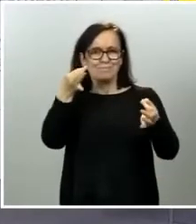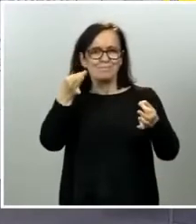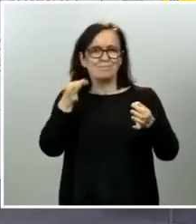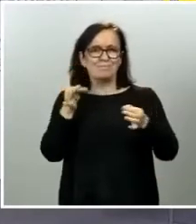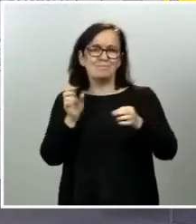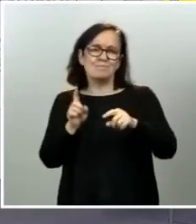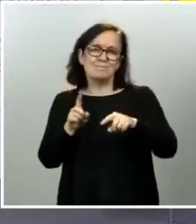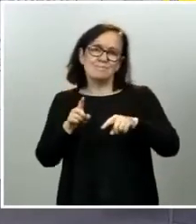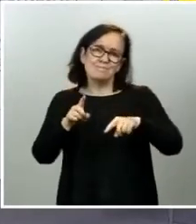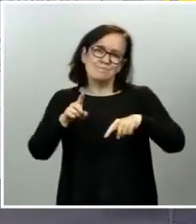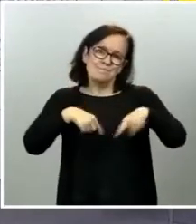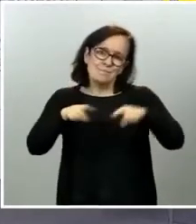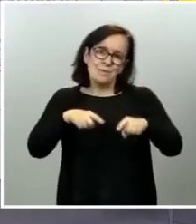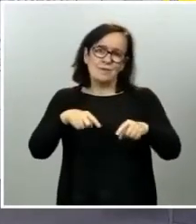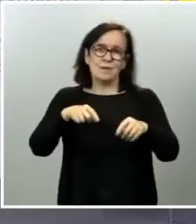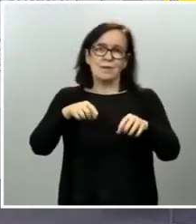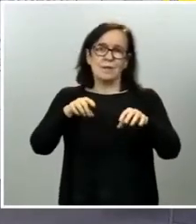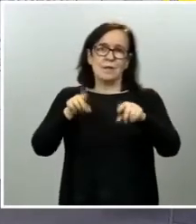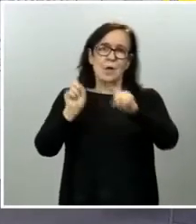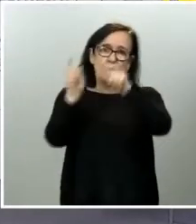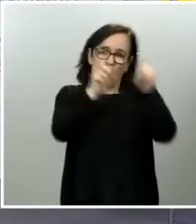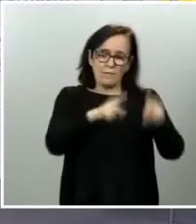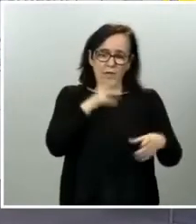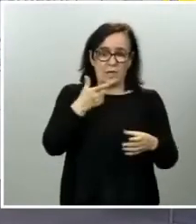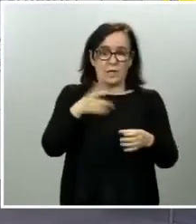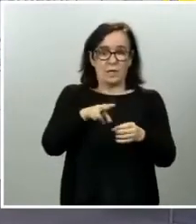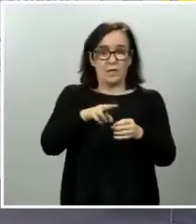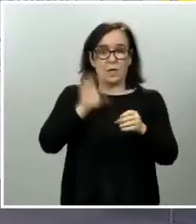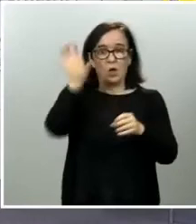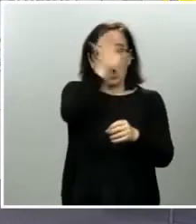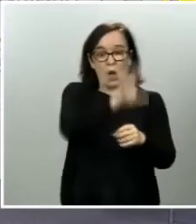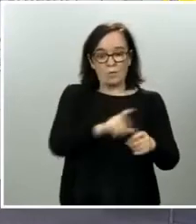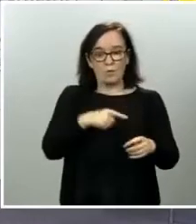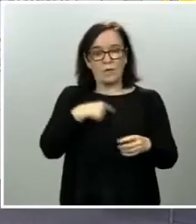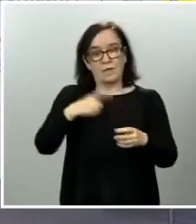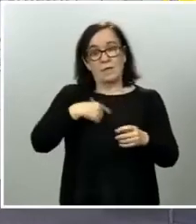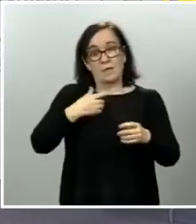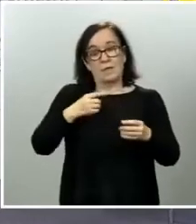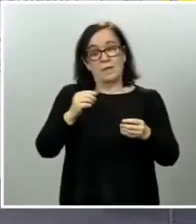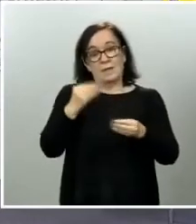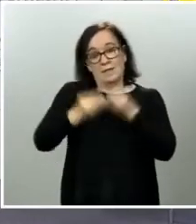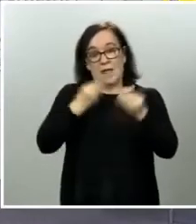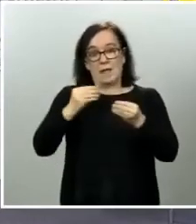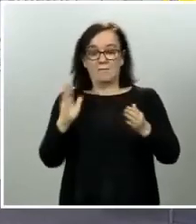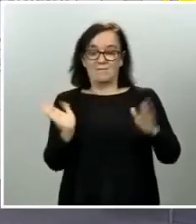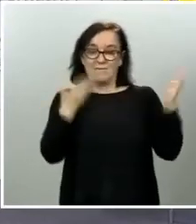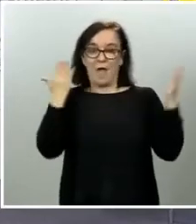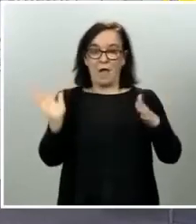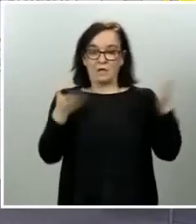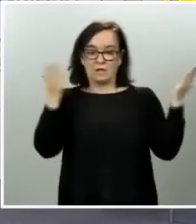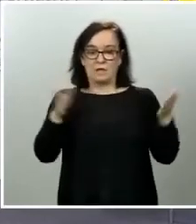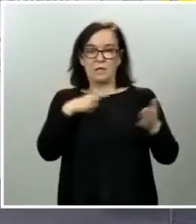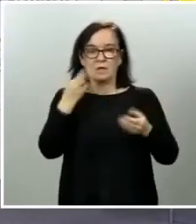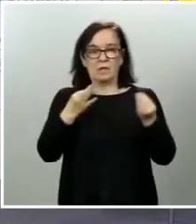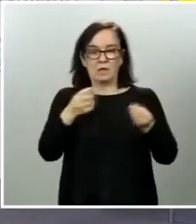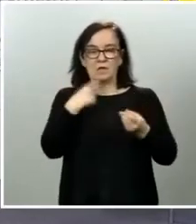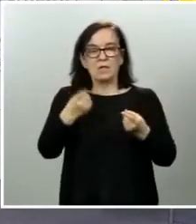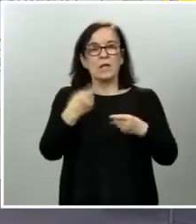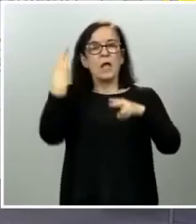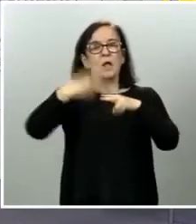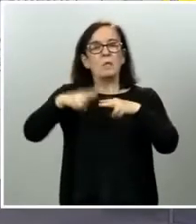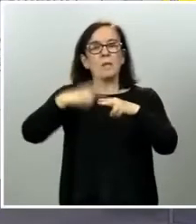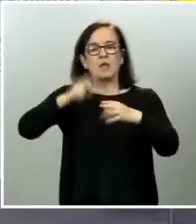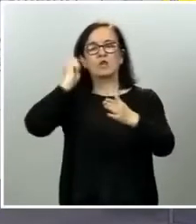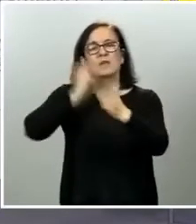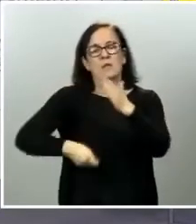provincias una vez vaya y entre comunidades vaya sucediéndose la fase de desescalada. Se acaba de referir usted a la política de sanciones y